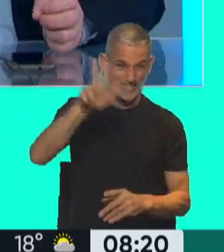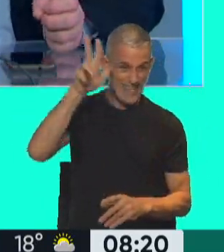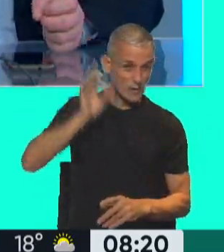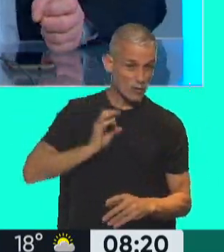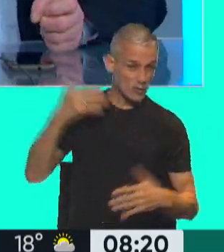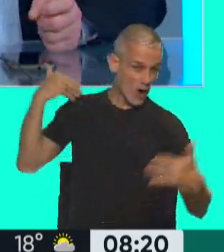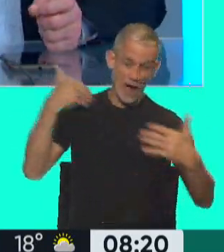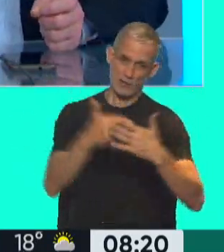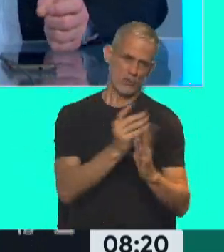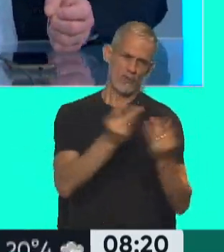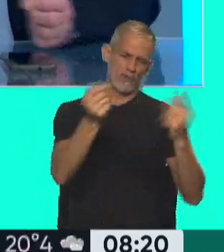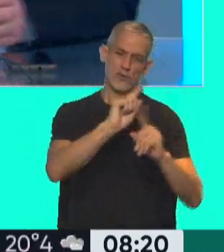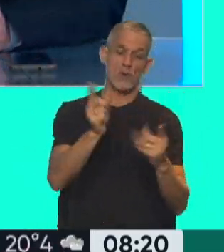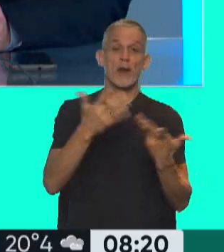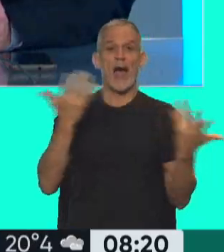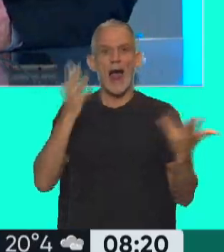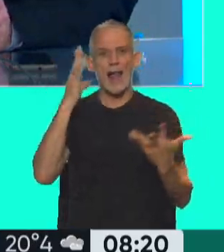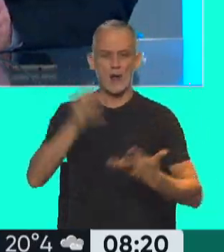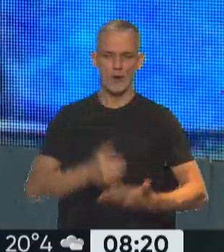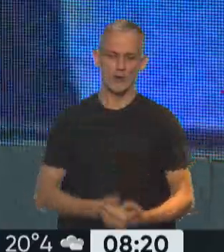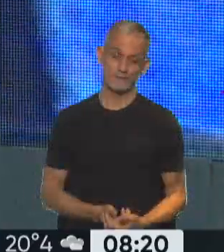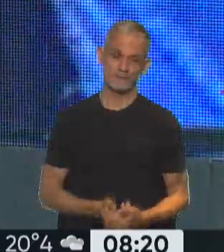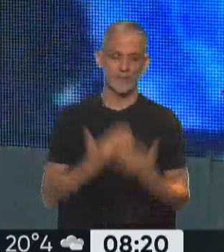años, pero es un gestito. Gracias, Néstor. De nada. Seguimos.